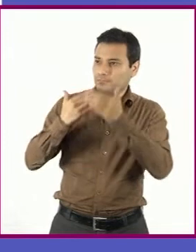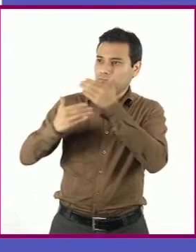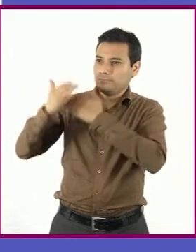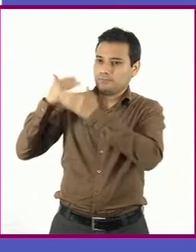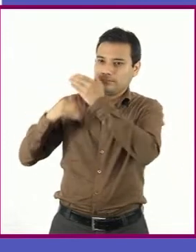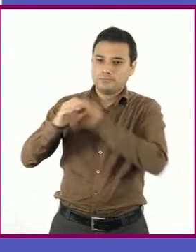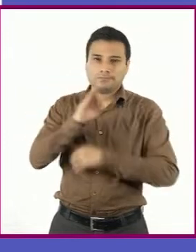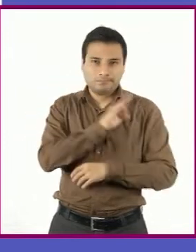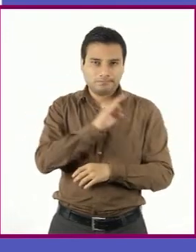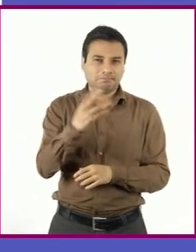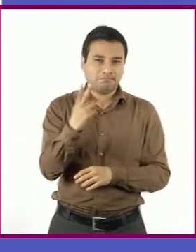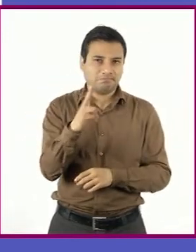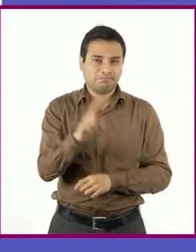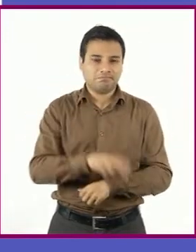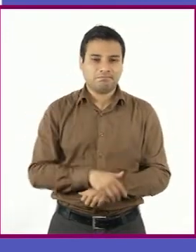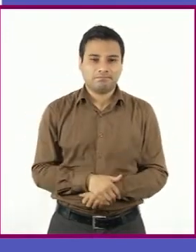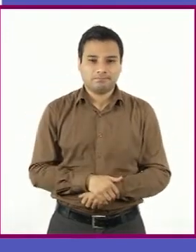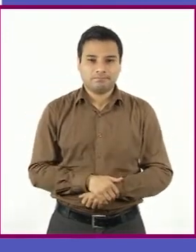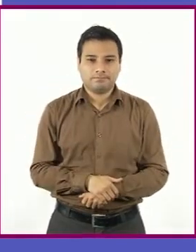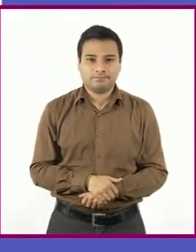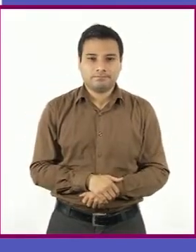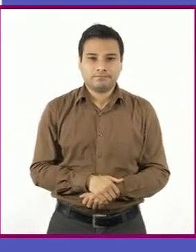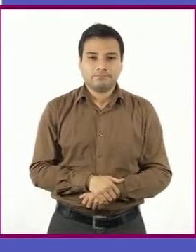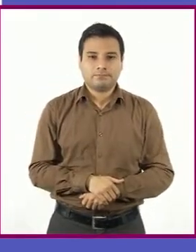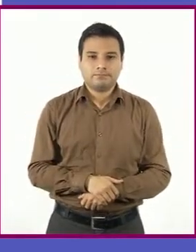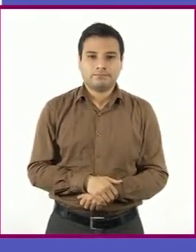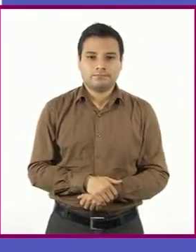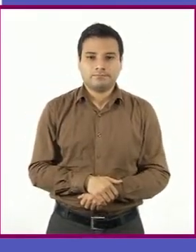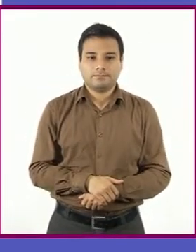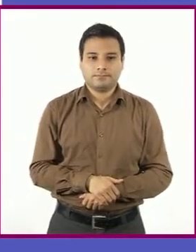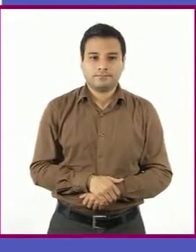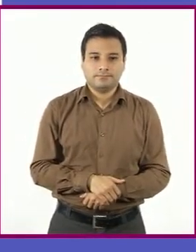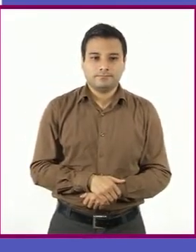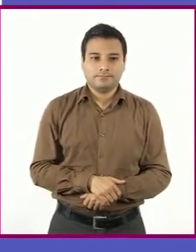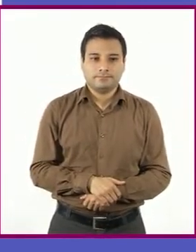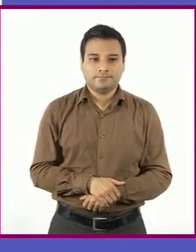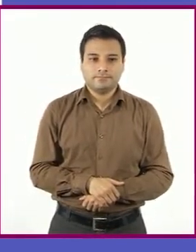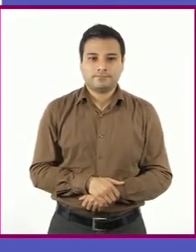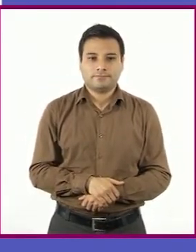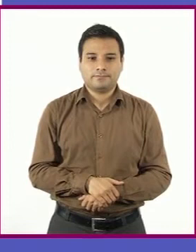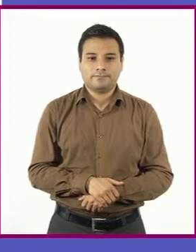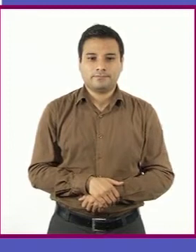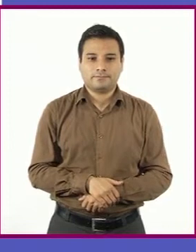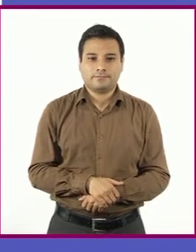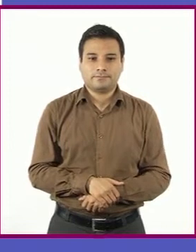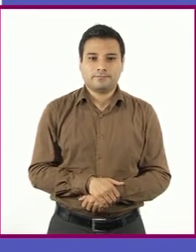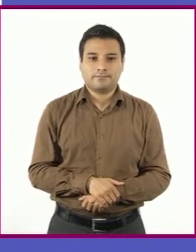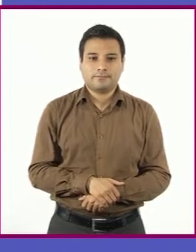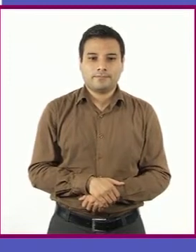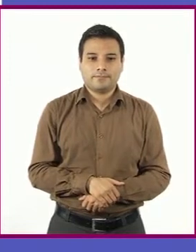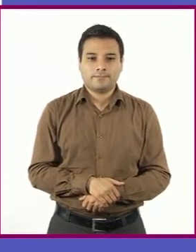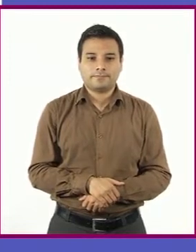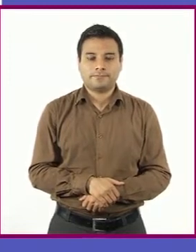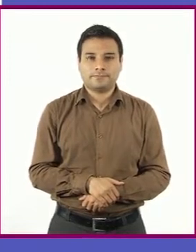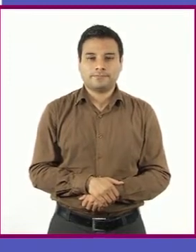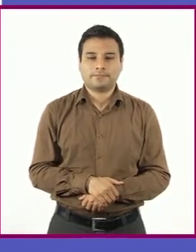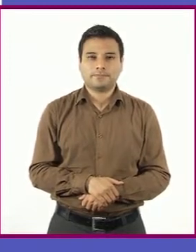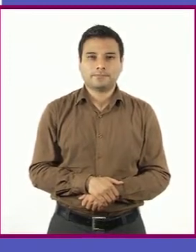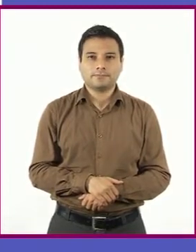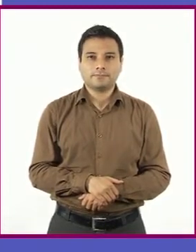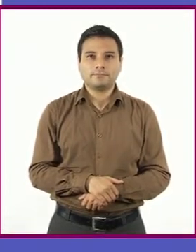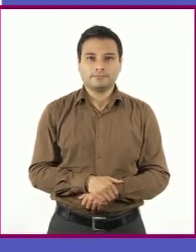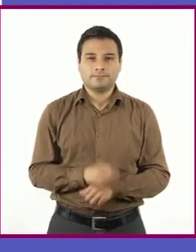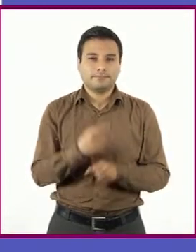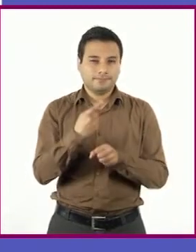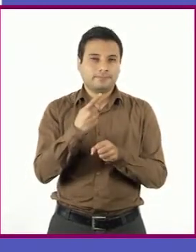saltar hacia atrás para contar su vida desde sus inicios. Se suele escribir